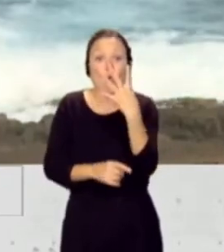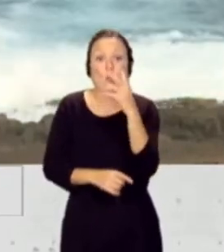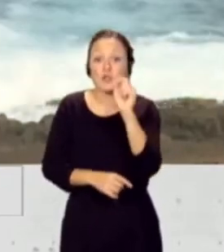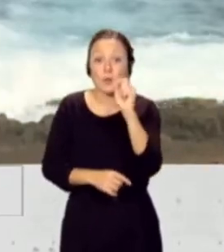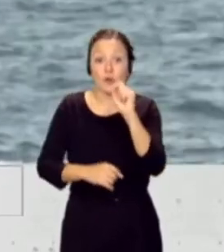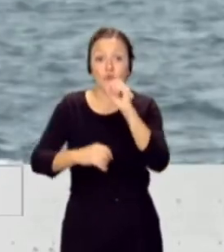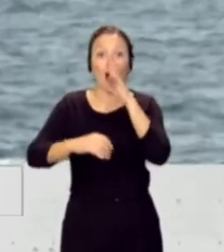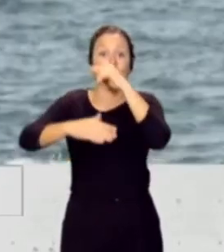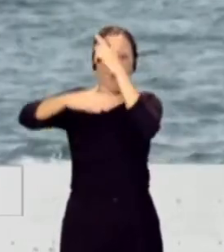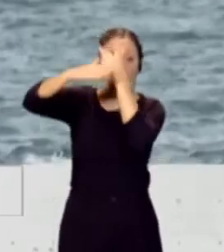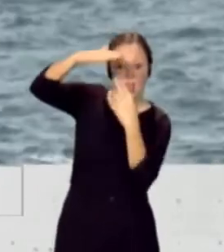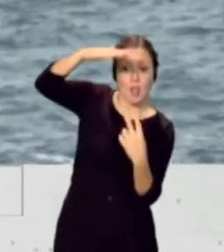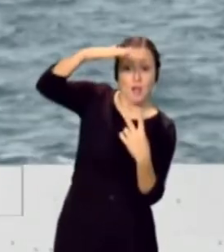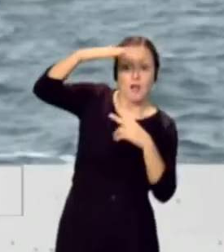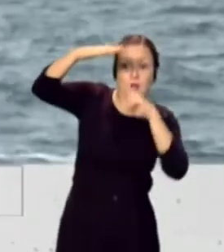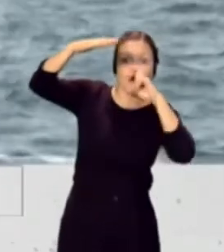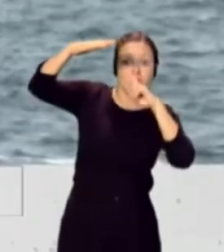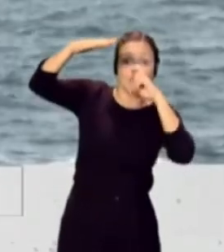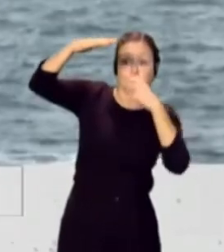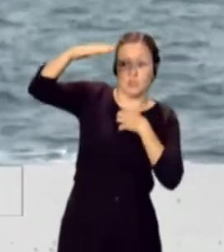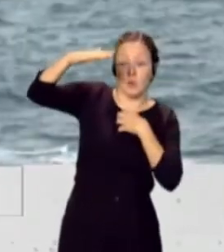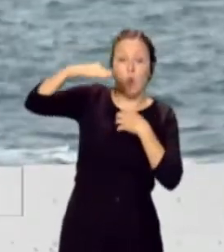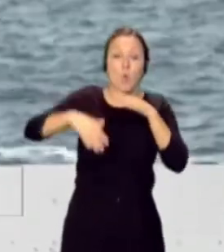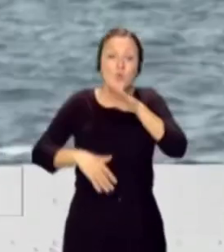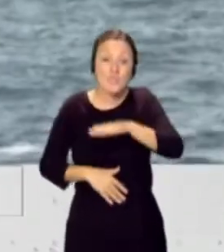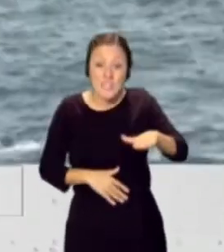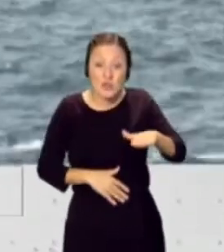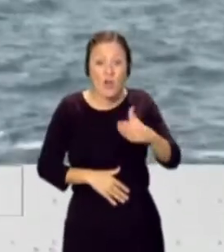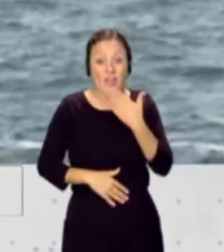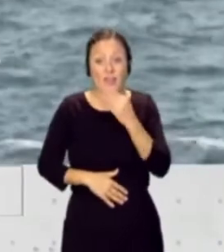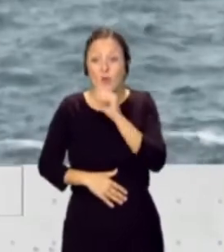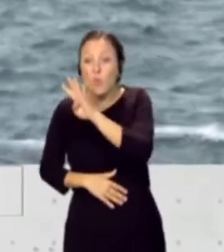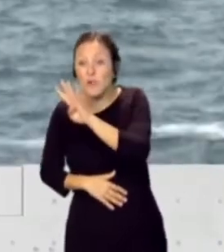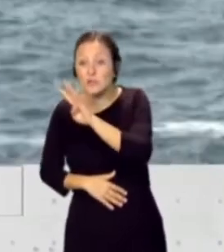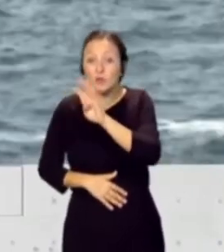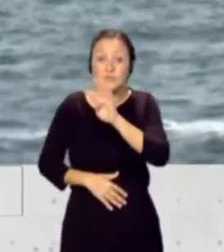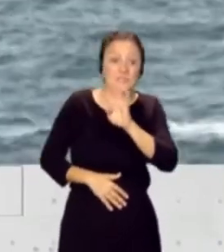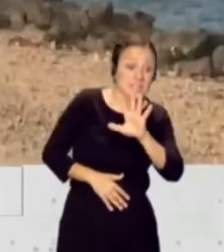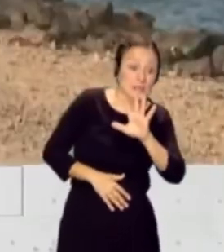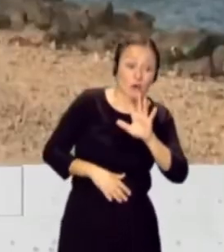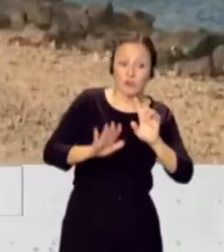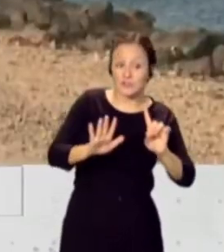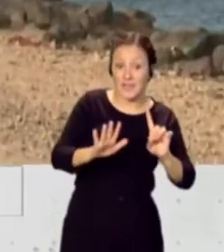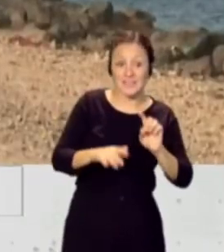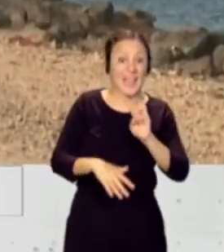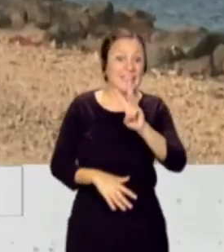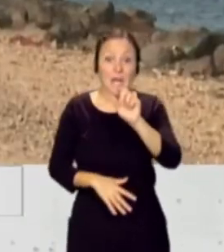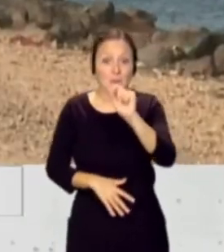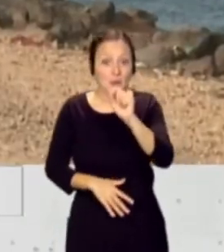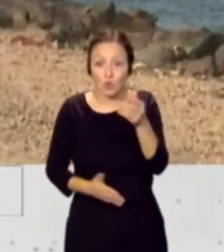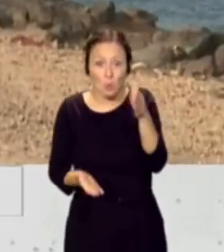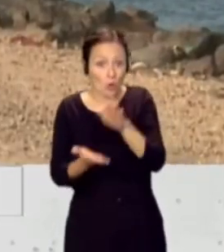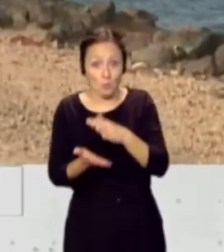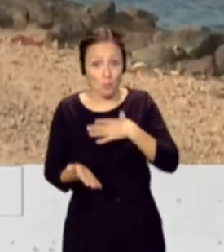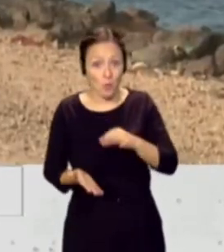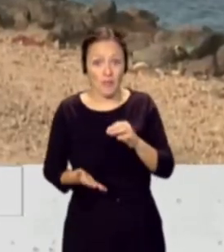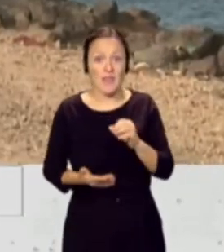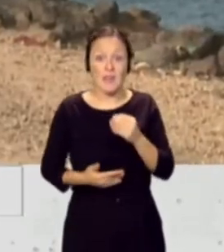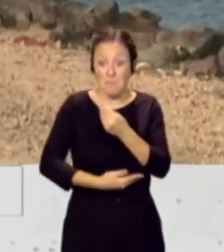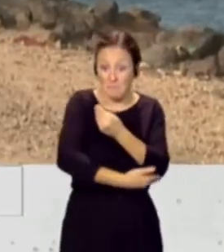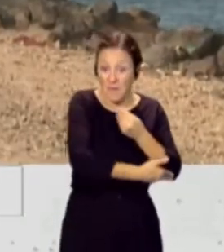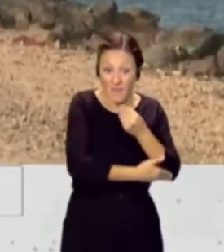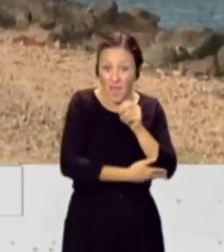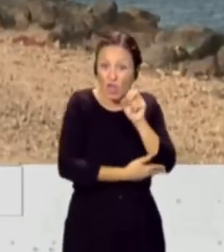agua sin poder respirar, un niño de 4, 5, 6 años en 3 minutos puede morir y un bebé de un año de 12 meses de vida